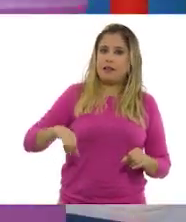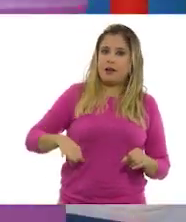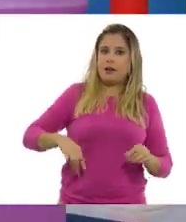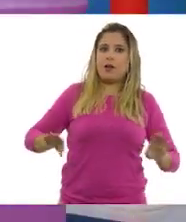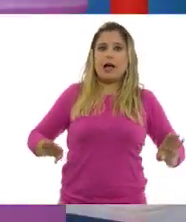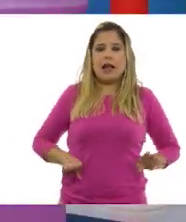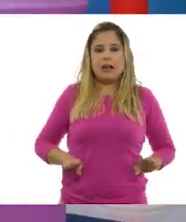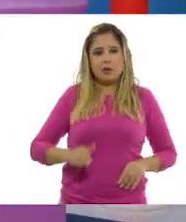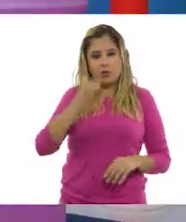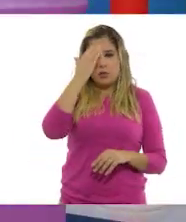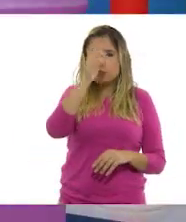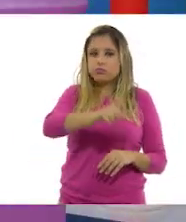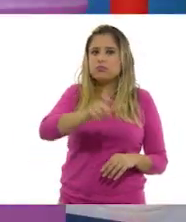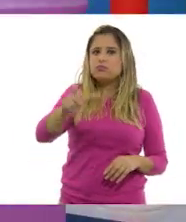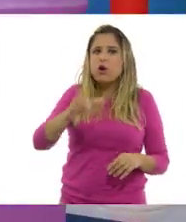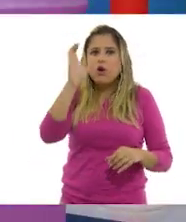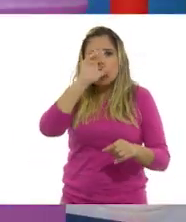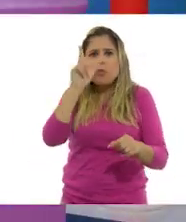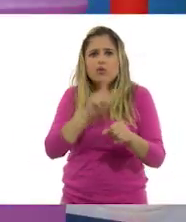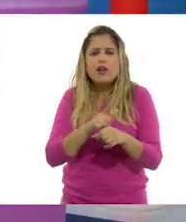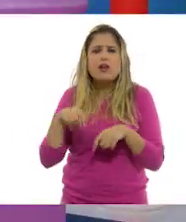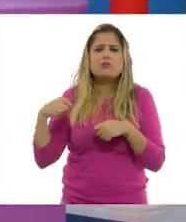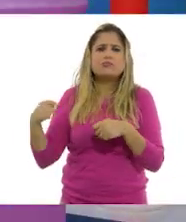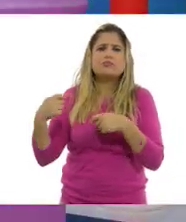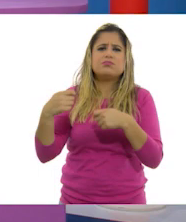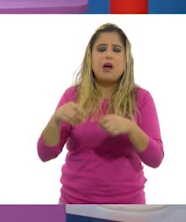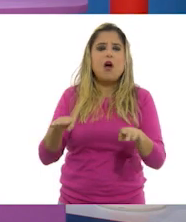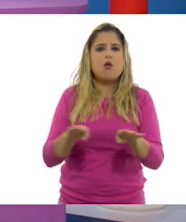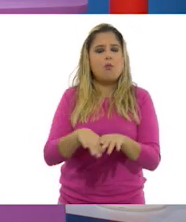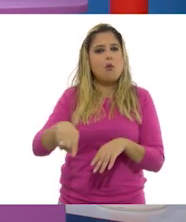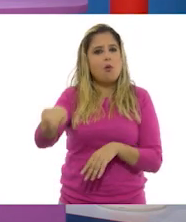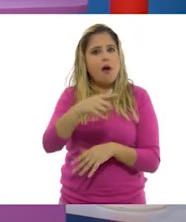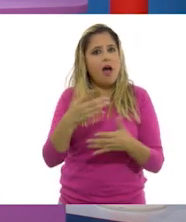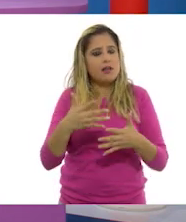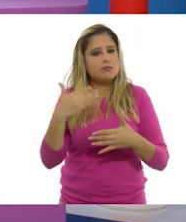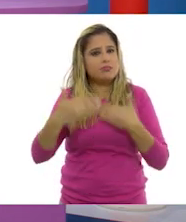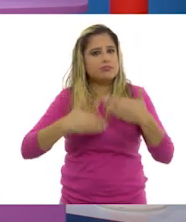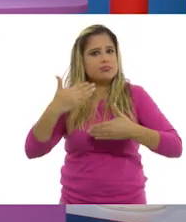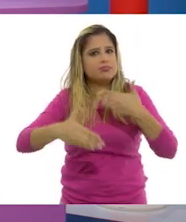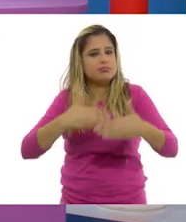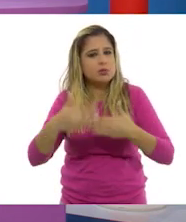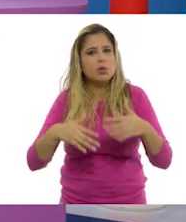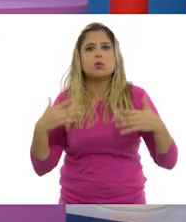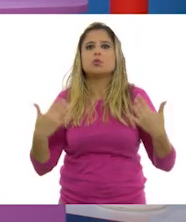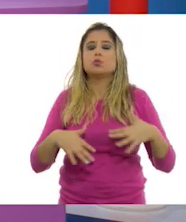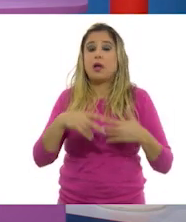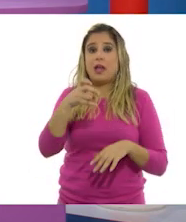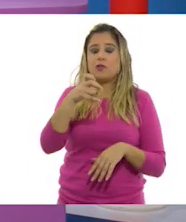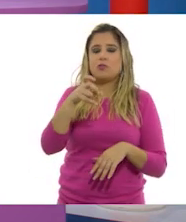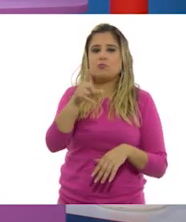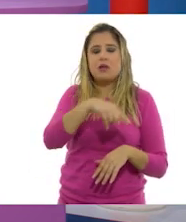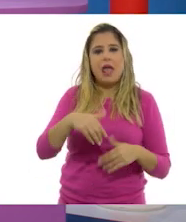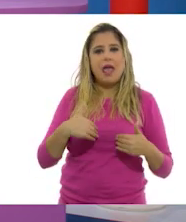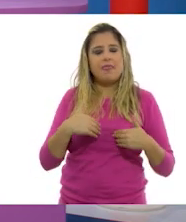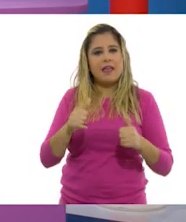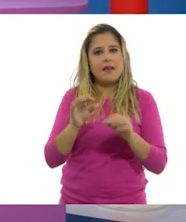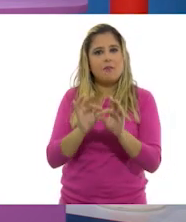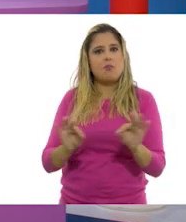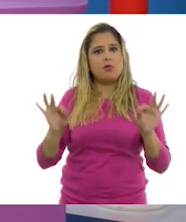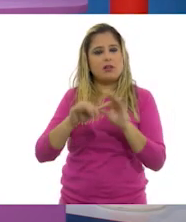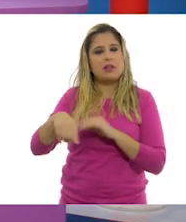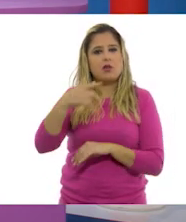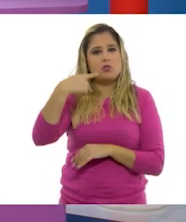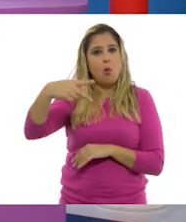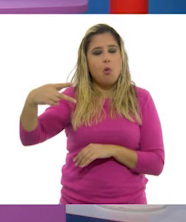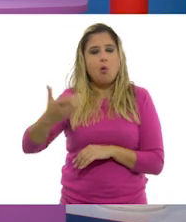características de estas culturas milenarias y cómo se han desarrollado también. Eso nos permite entender la importancia de las